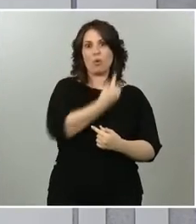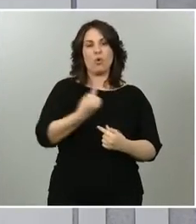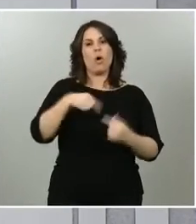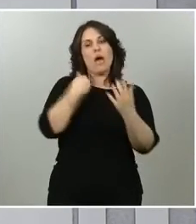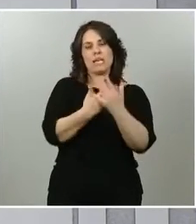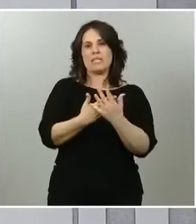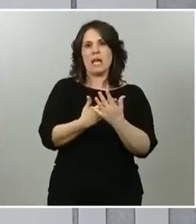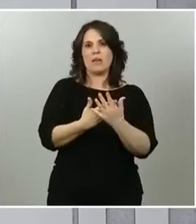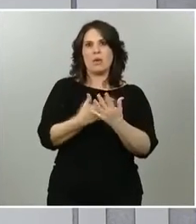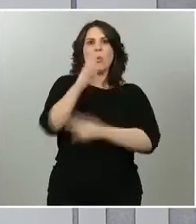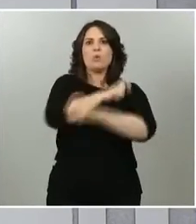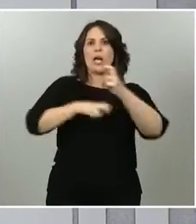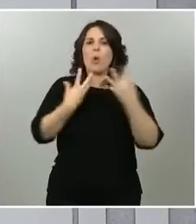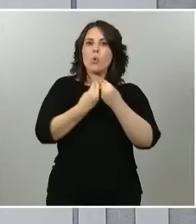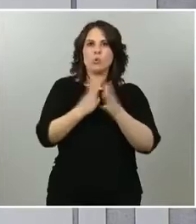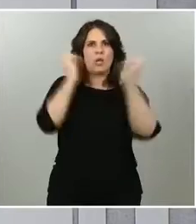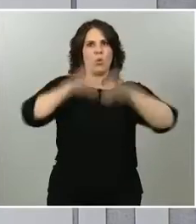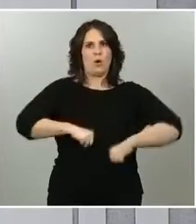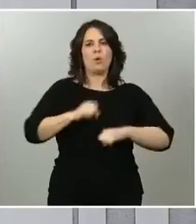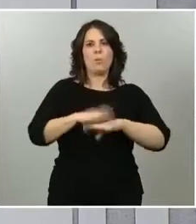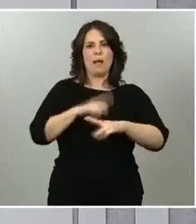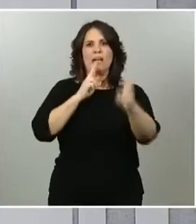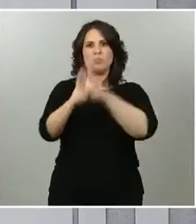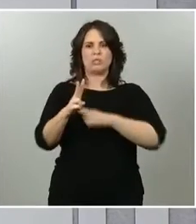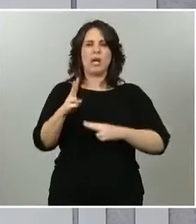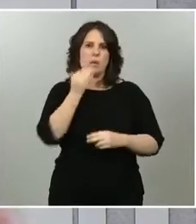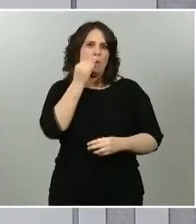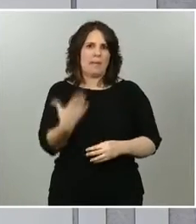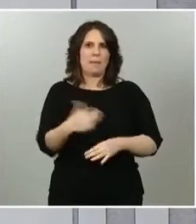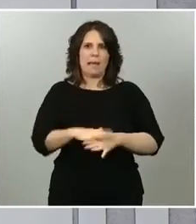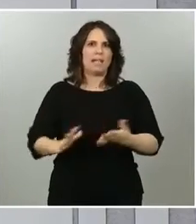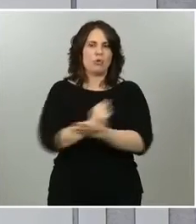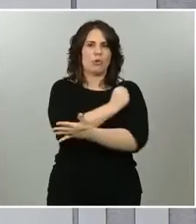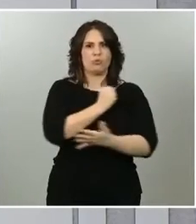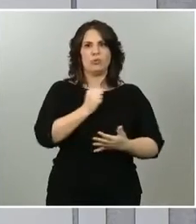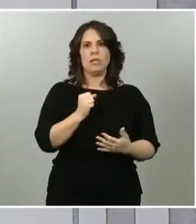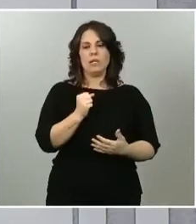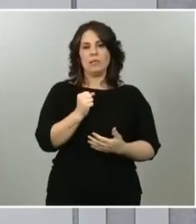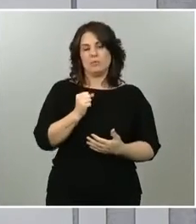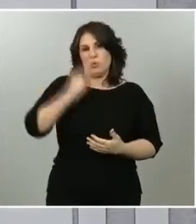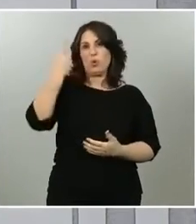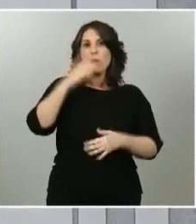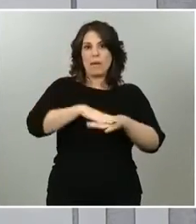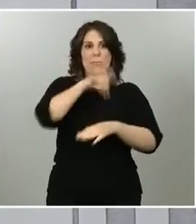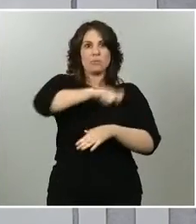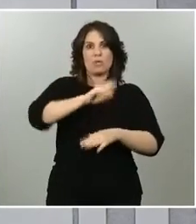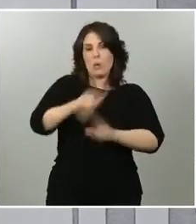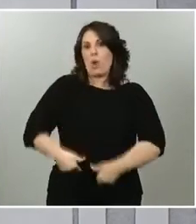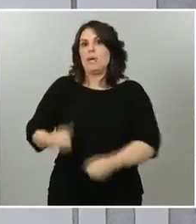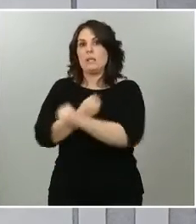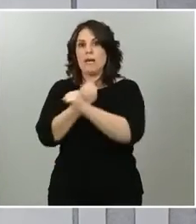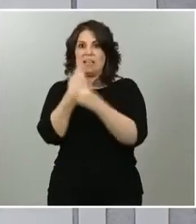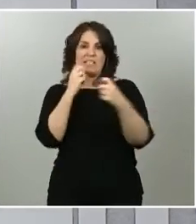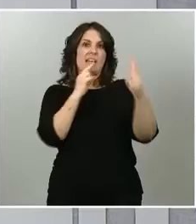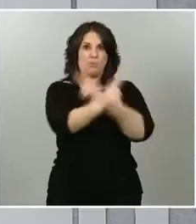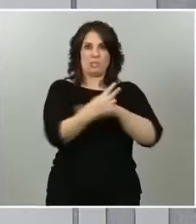que sea satisfactoria para el conjunto, pero sobre todo para aquellos que se incorporan y necesitan una respuesta rápida sobre la situación del cuidado